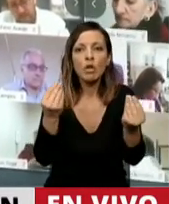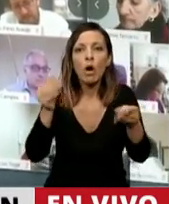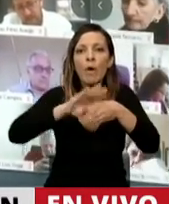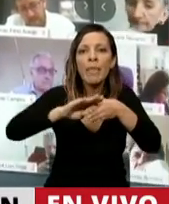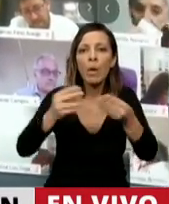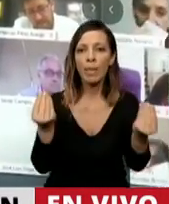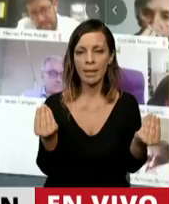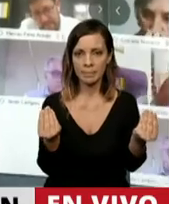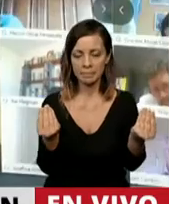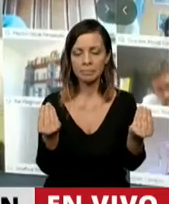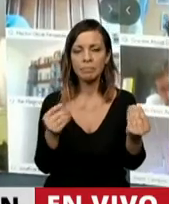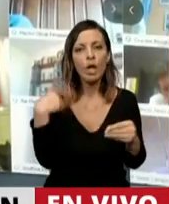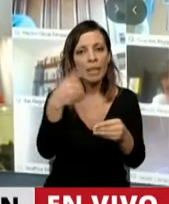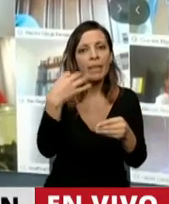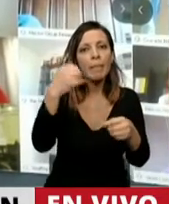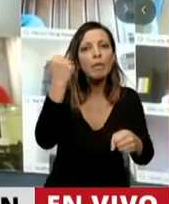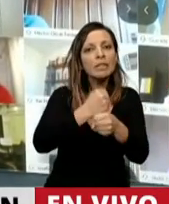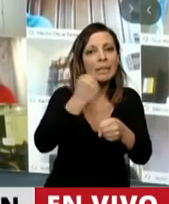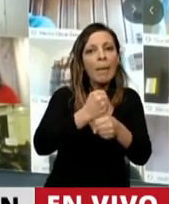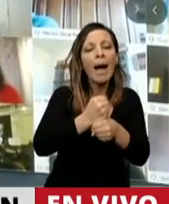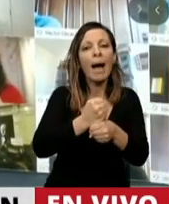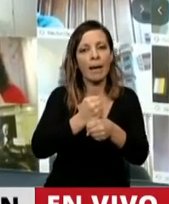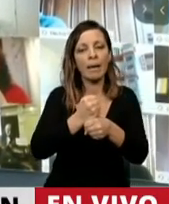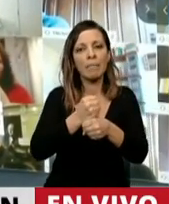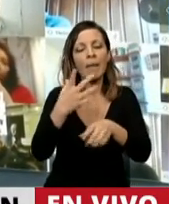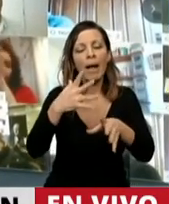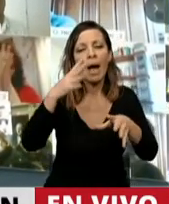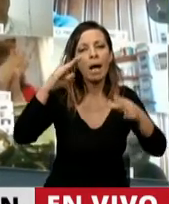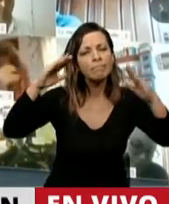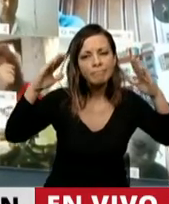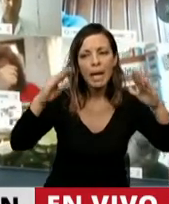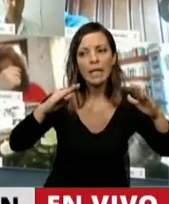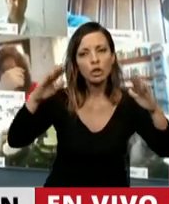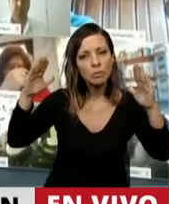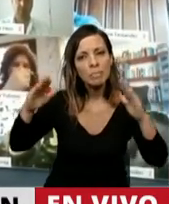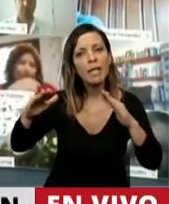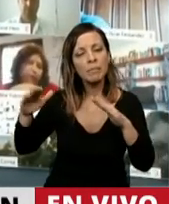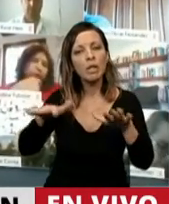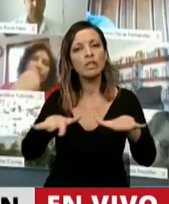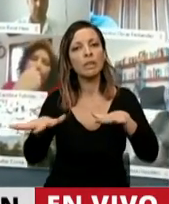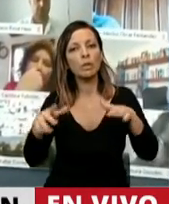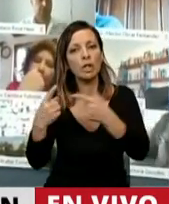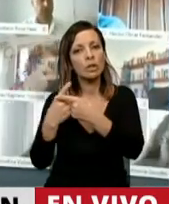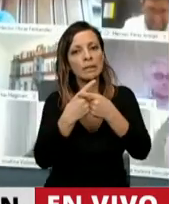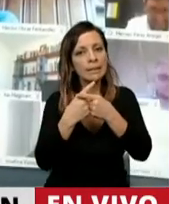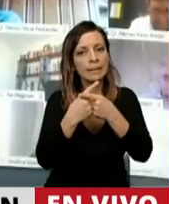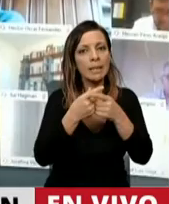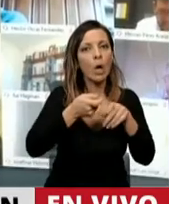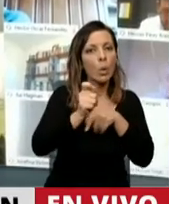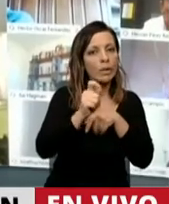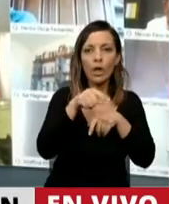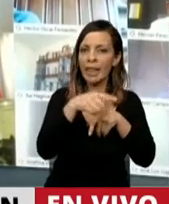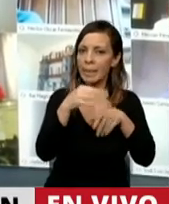sus deudas. Tenemos que trabajar para reducir al mínimo las consecuencias de las situaciones de conflictividad judiciales,